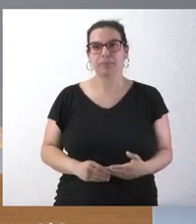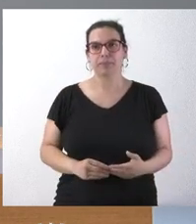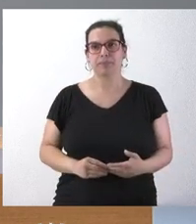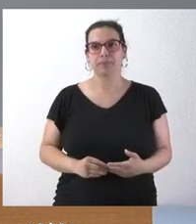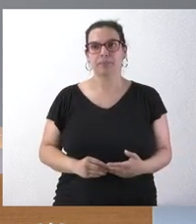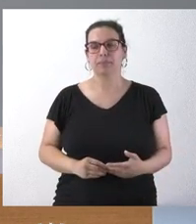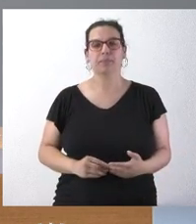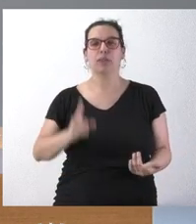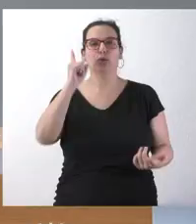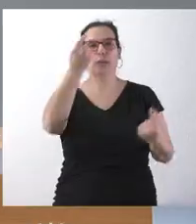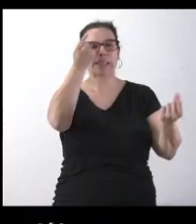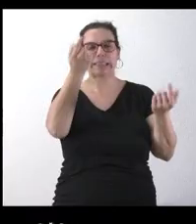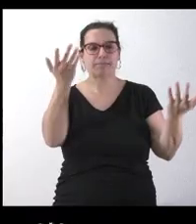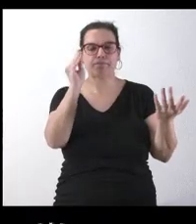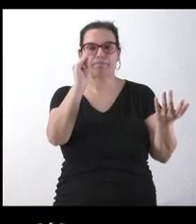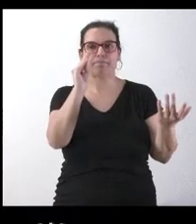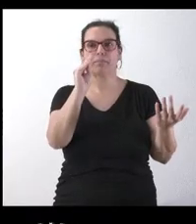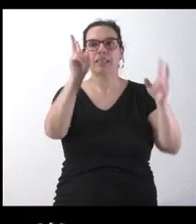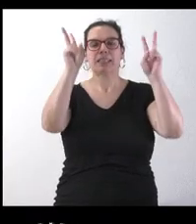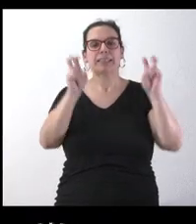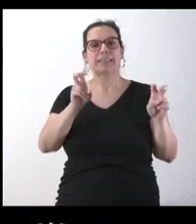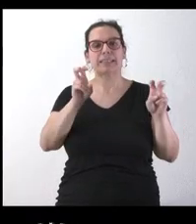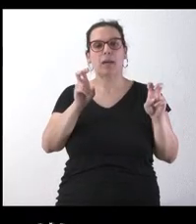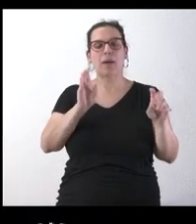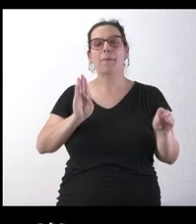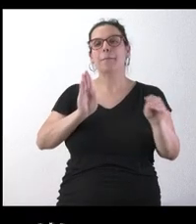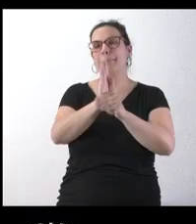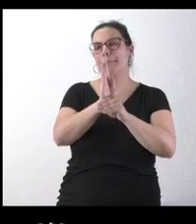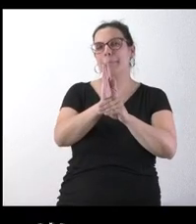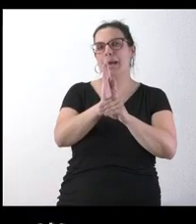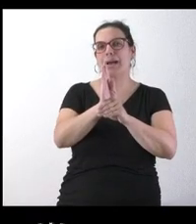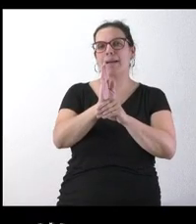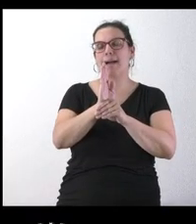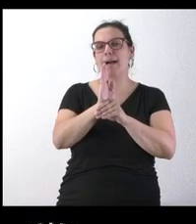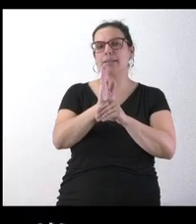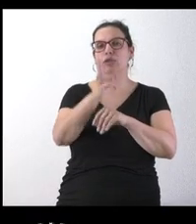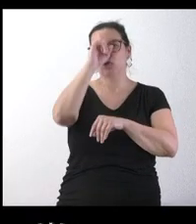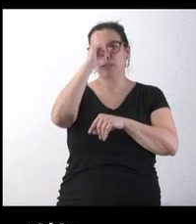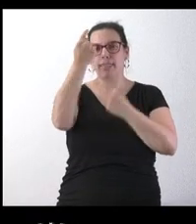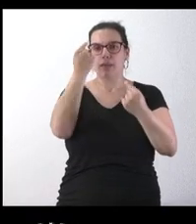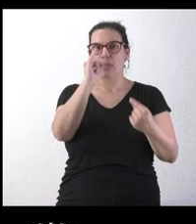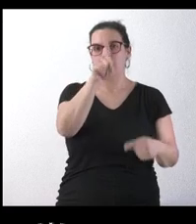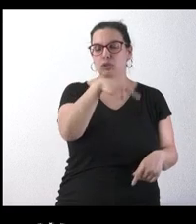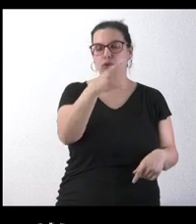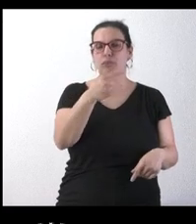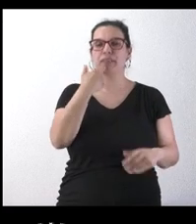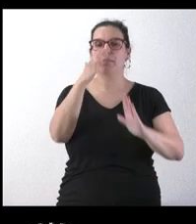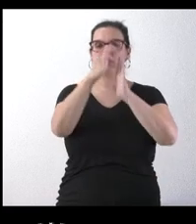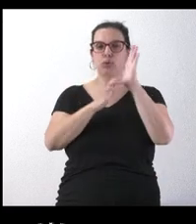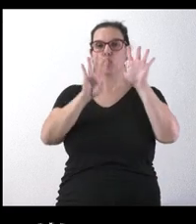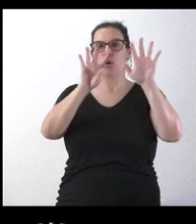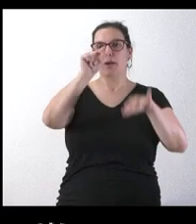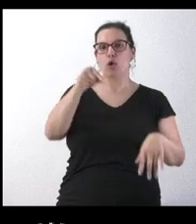Es una precisión sobre las becas. No sé si tienen el dato. Se reduce un 9